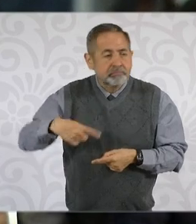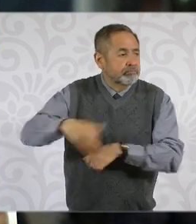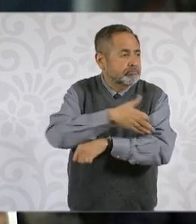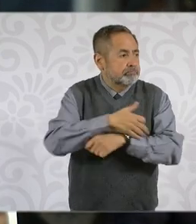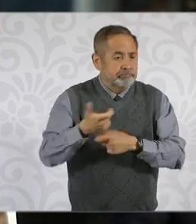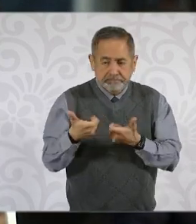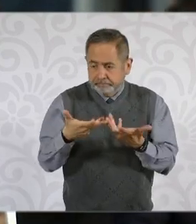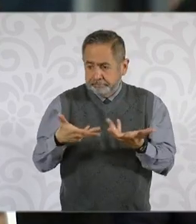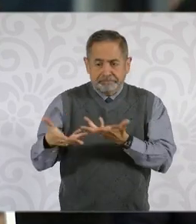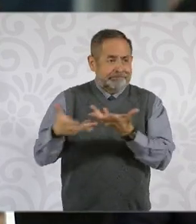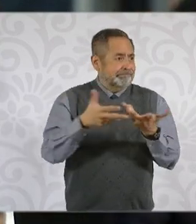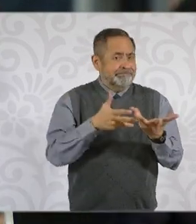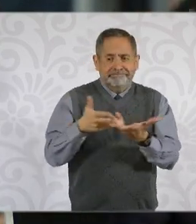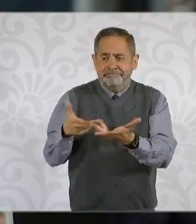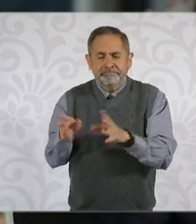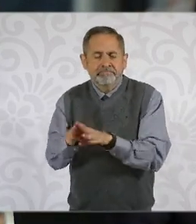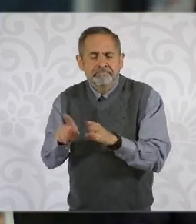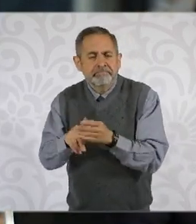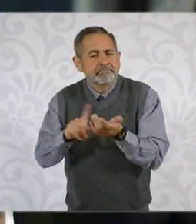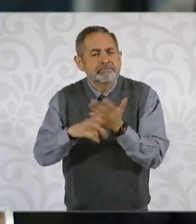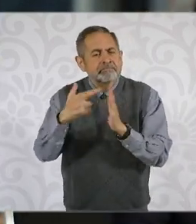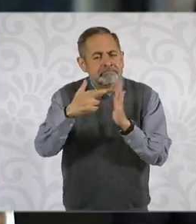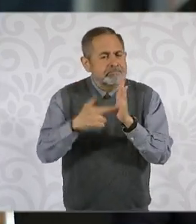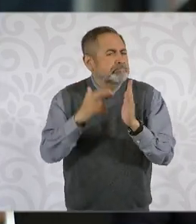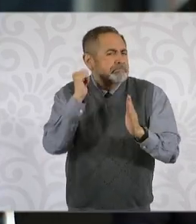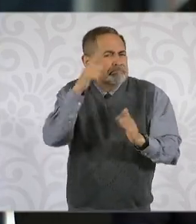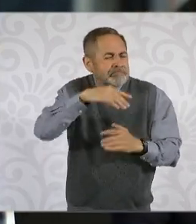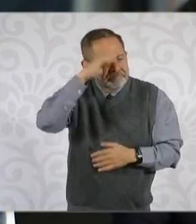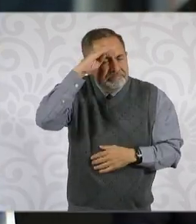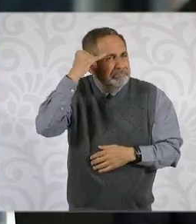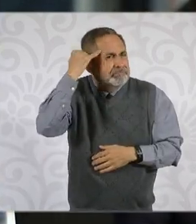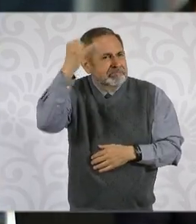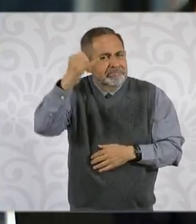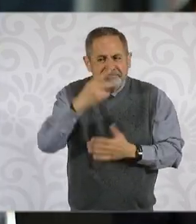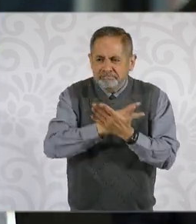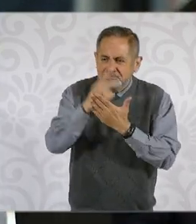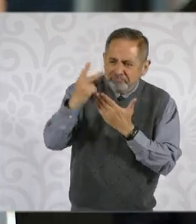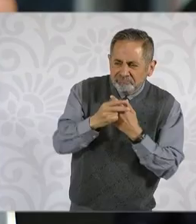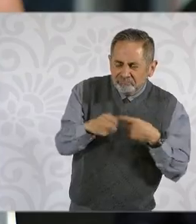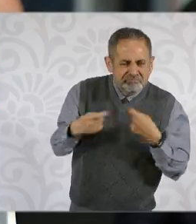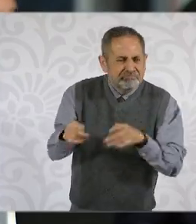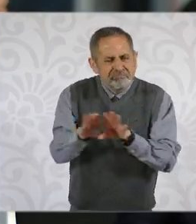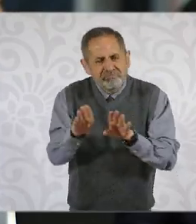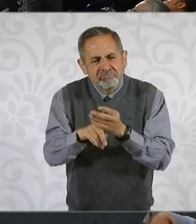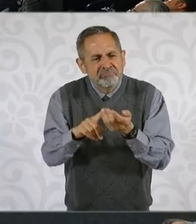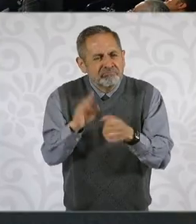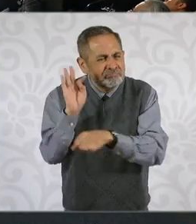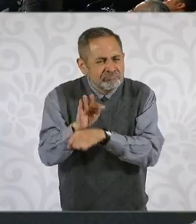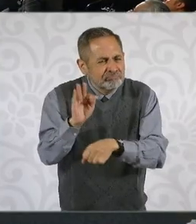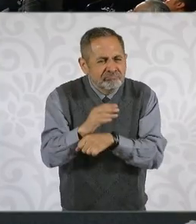hogar, ¿qué medidas en esos casos contempla ese ambicioso programa de vivienda?